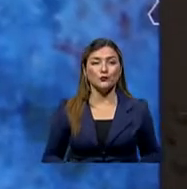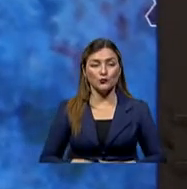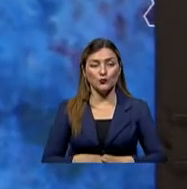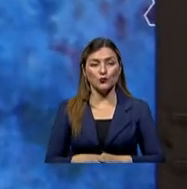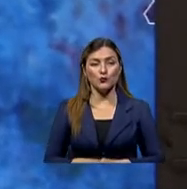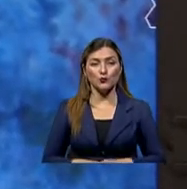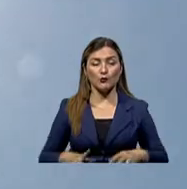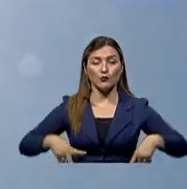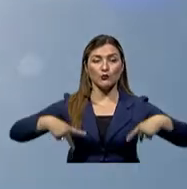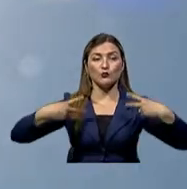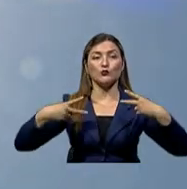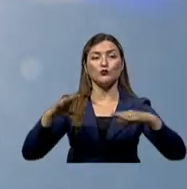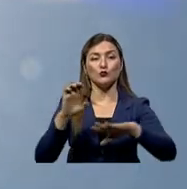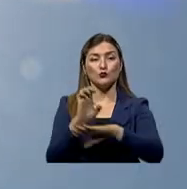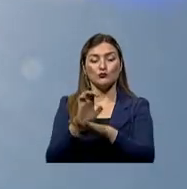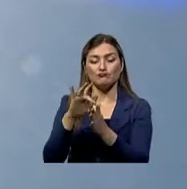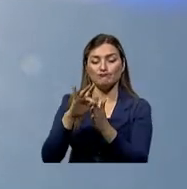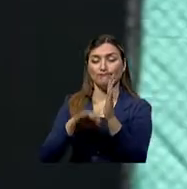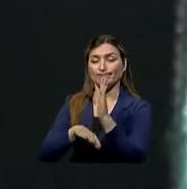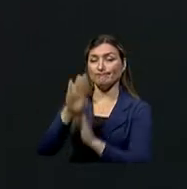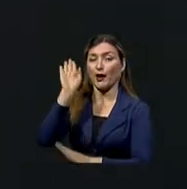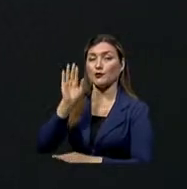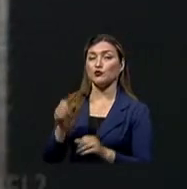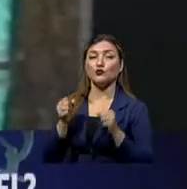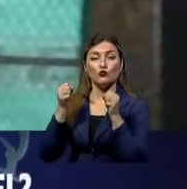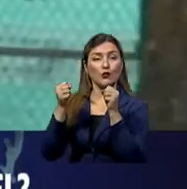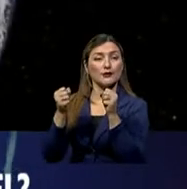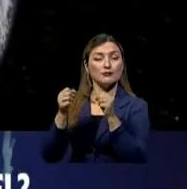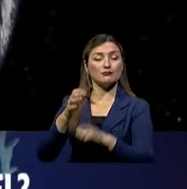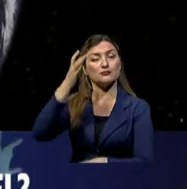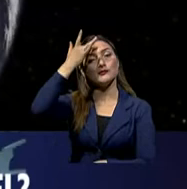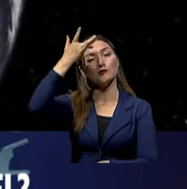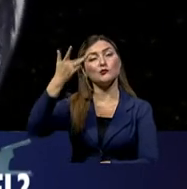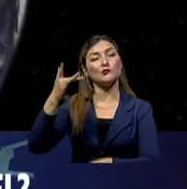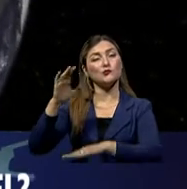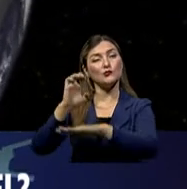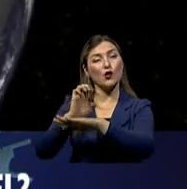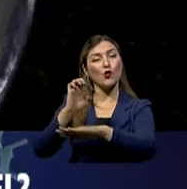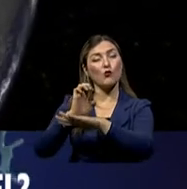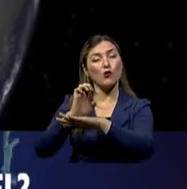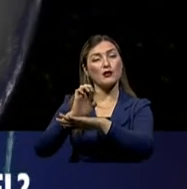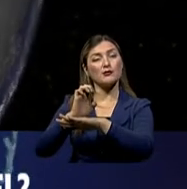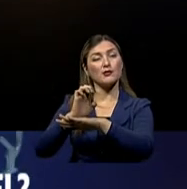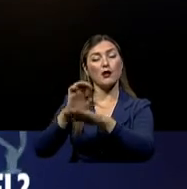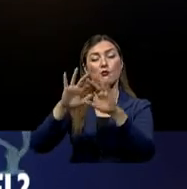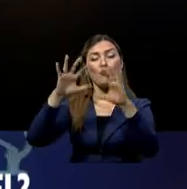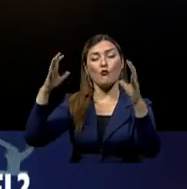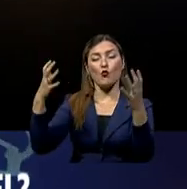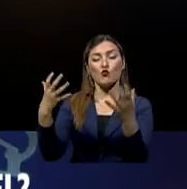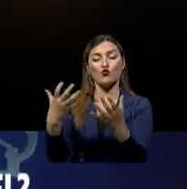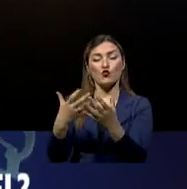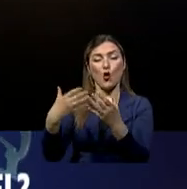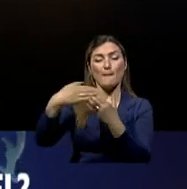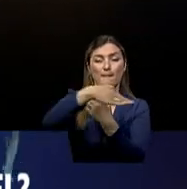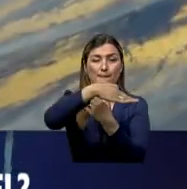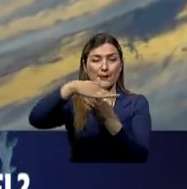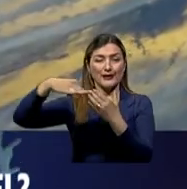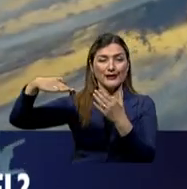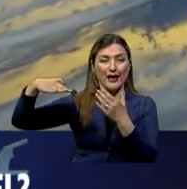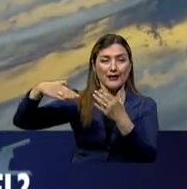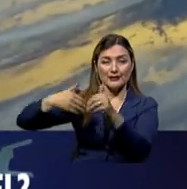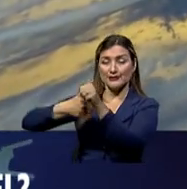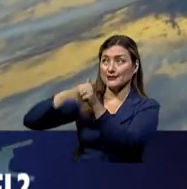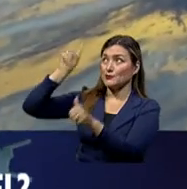Quienes habitamos en Ecuador corremos más riesgo de contraerlo. ¿Por qué? Ecuador se ubica en la mitad del mundo, es decir, más cerca al sol.